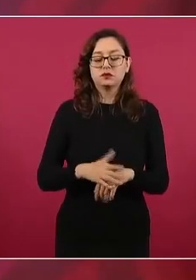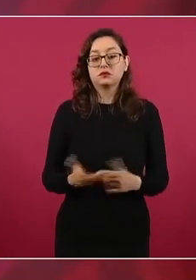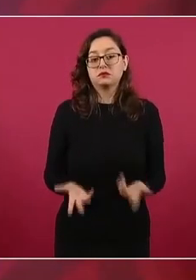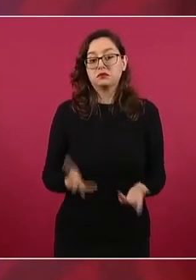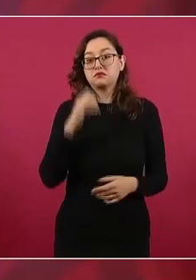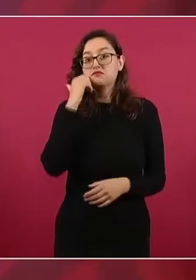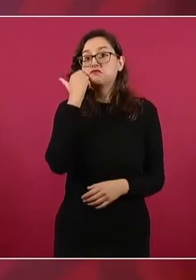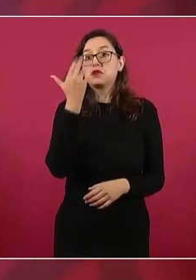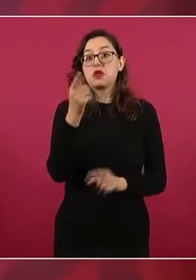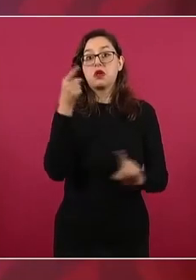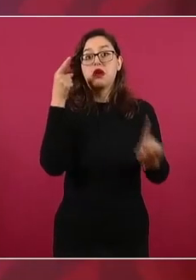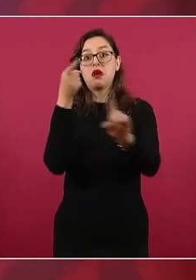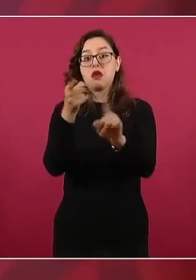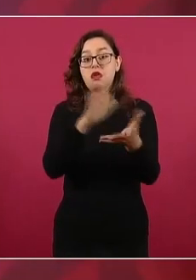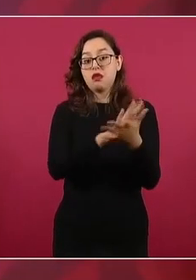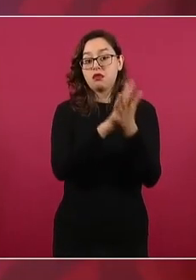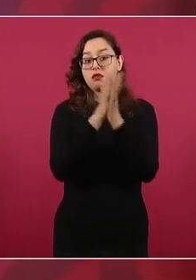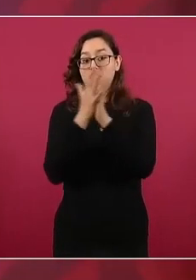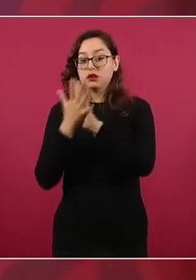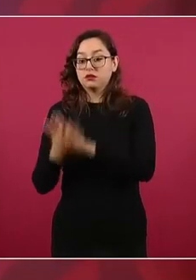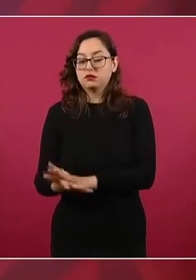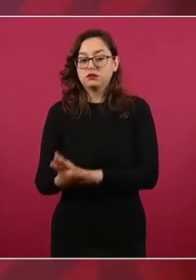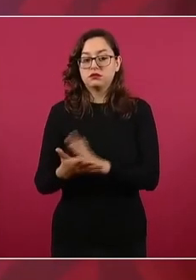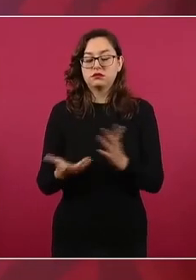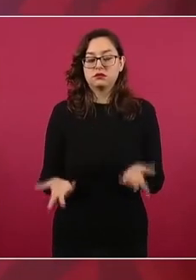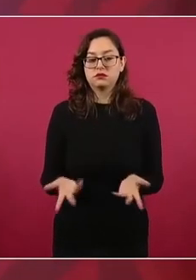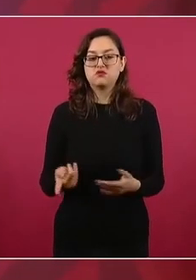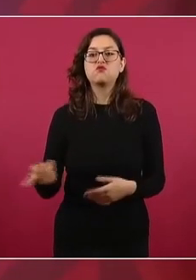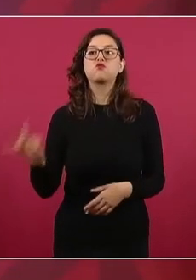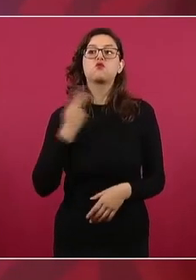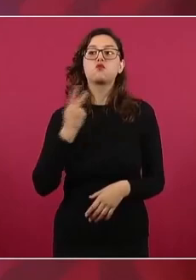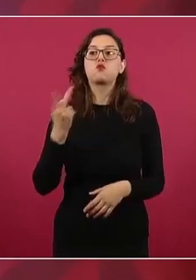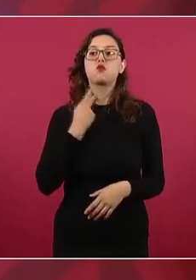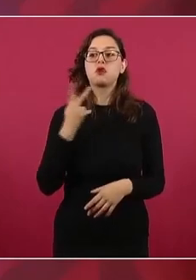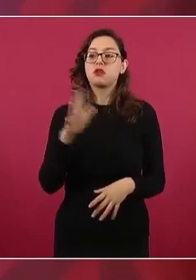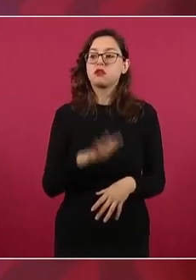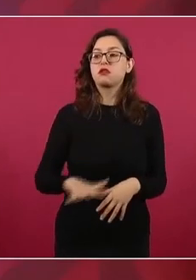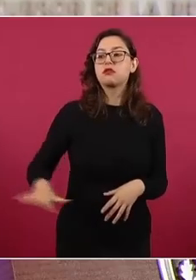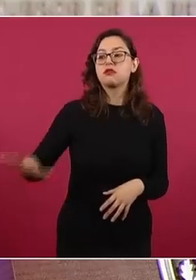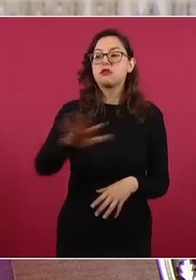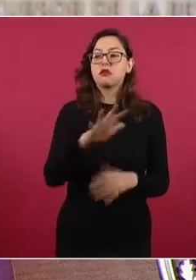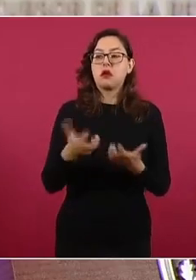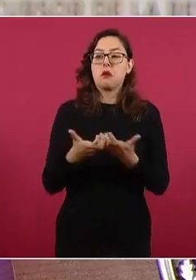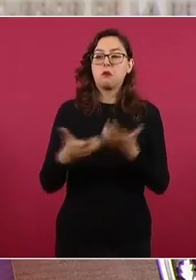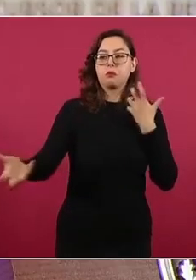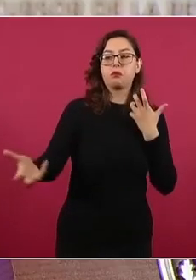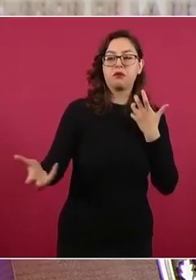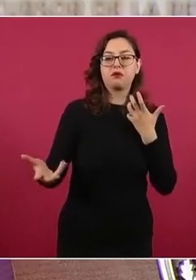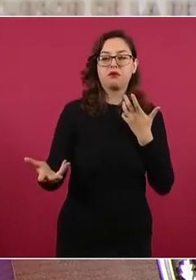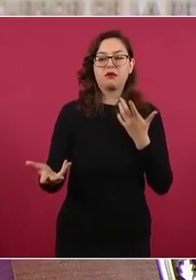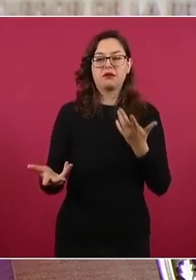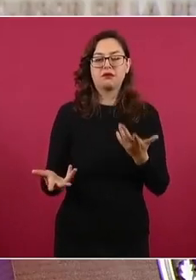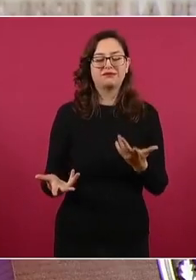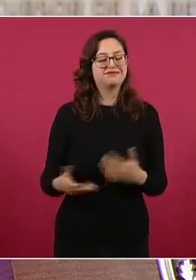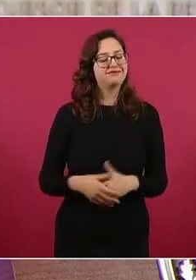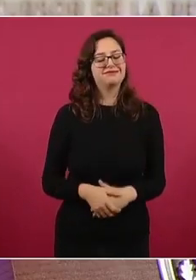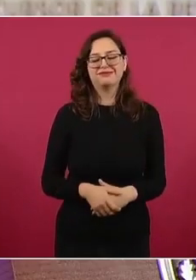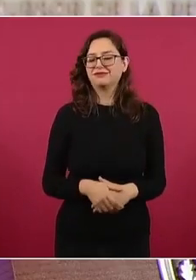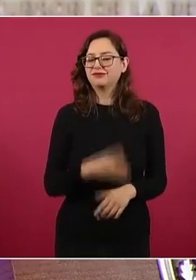la transformación. No se puede hacer política sin pueblo, no se puede hacer política sin amor al pueblo